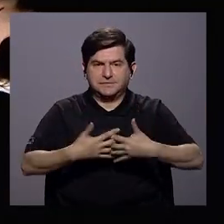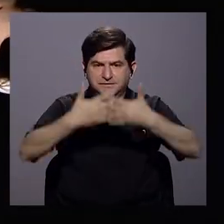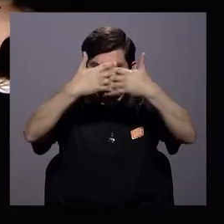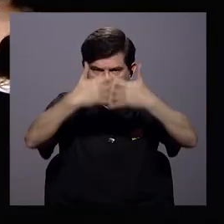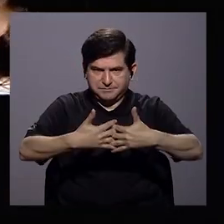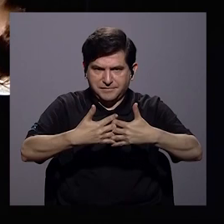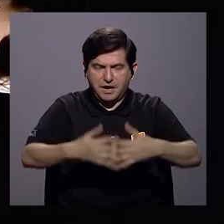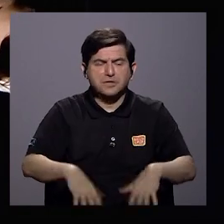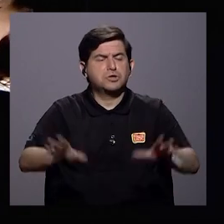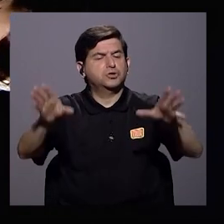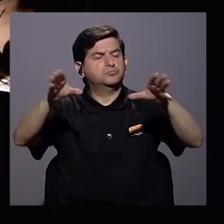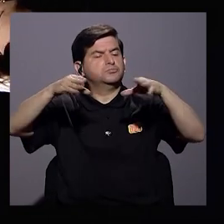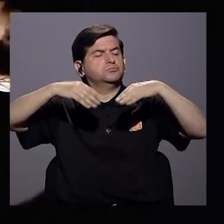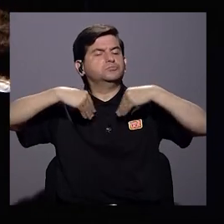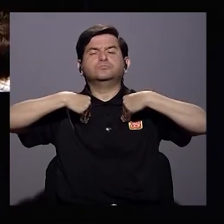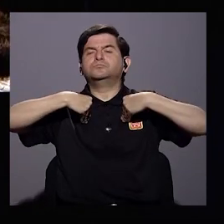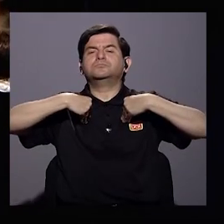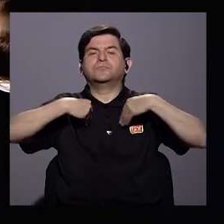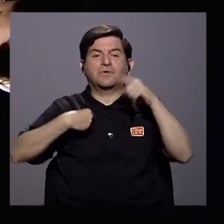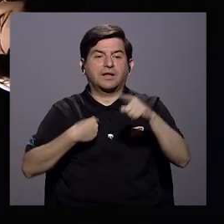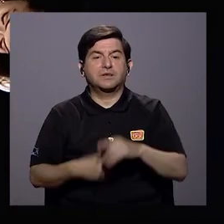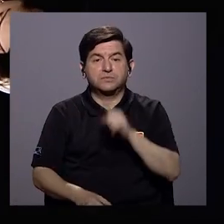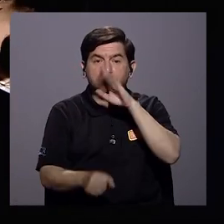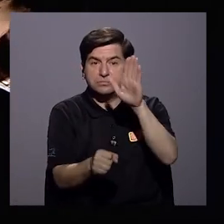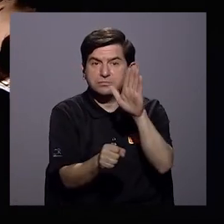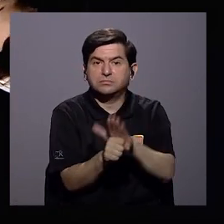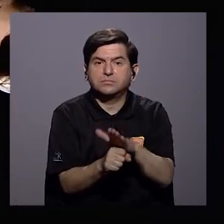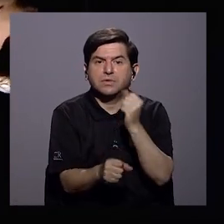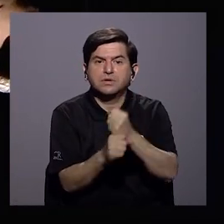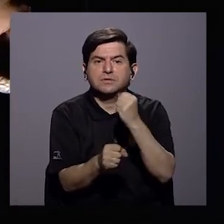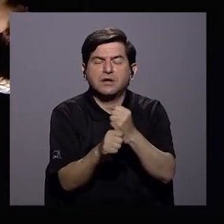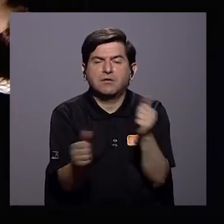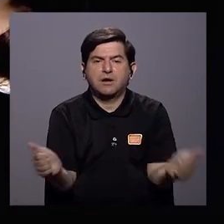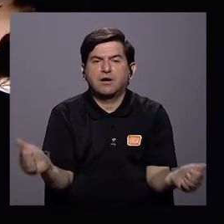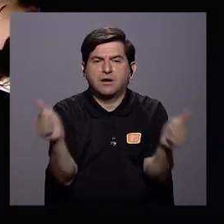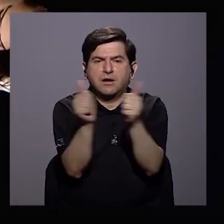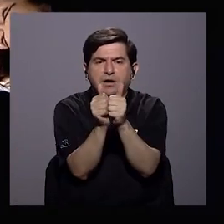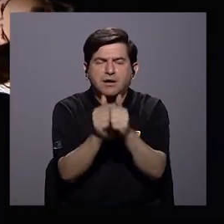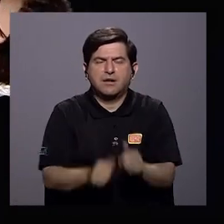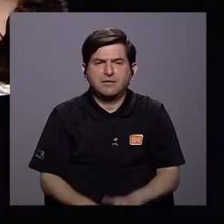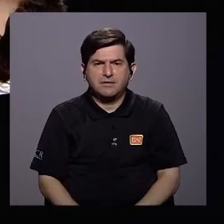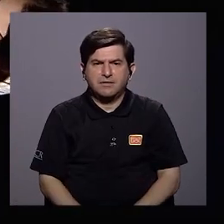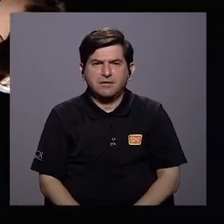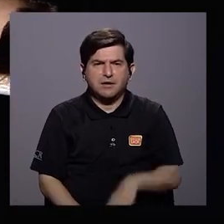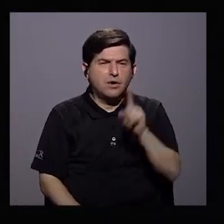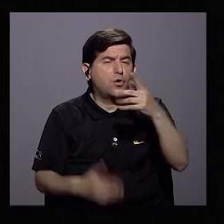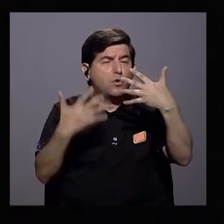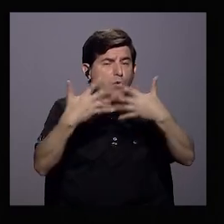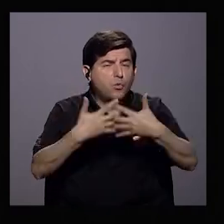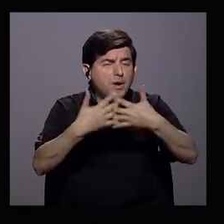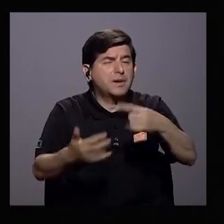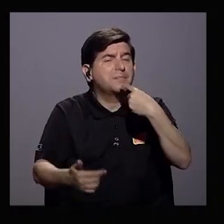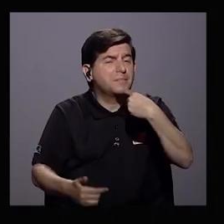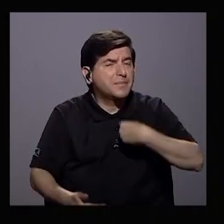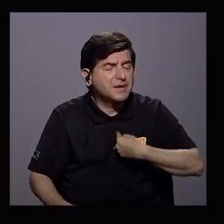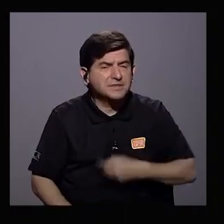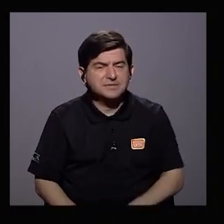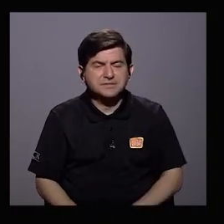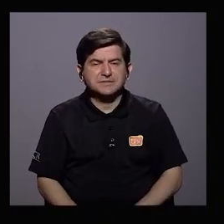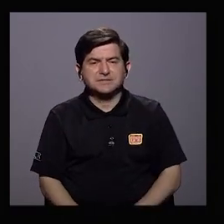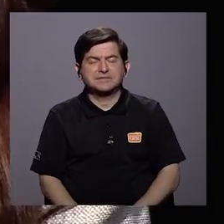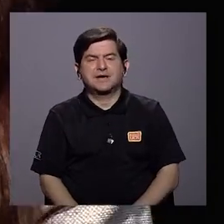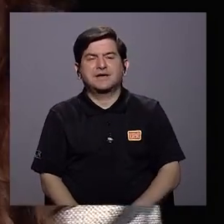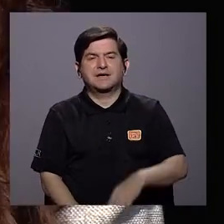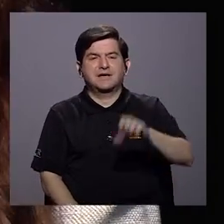empresas que han asumido este compromiso de trabajar con nosotros. ¿Me podría hacer el ejemplo de una empresa? Por ejemplo,